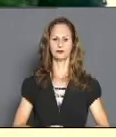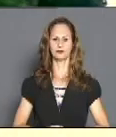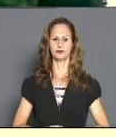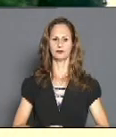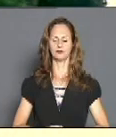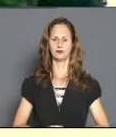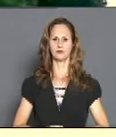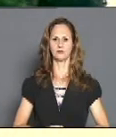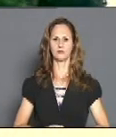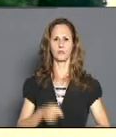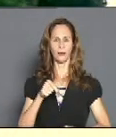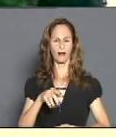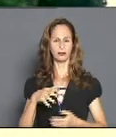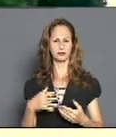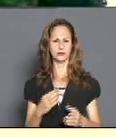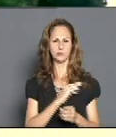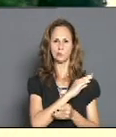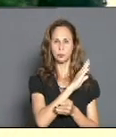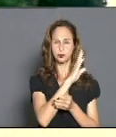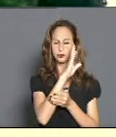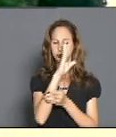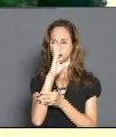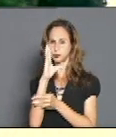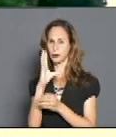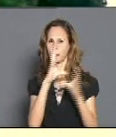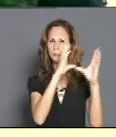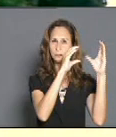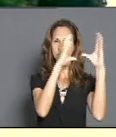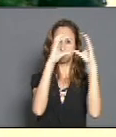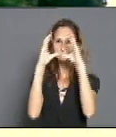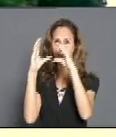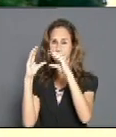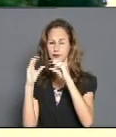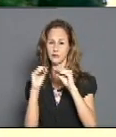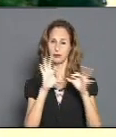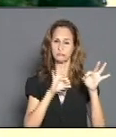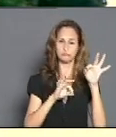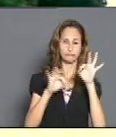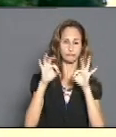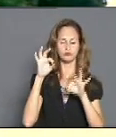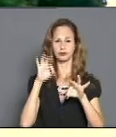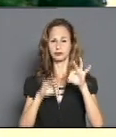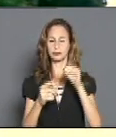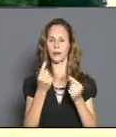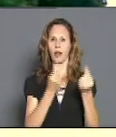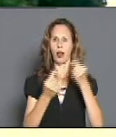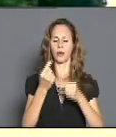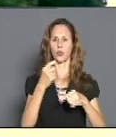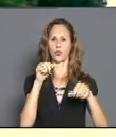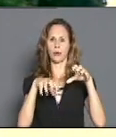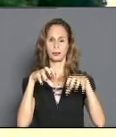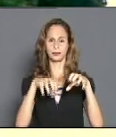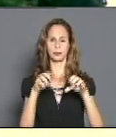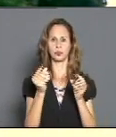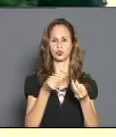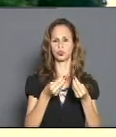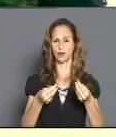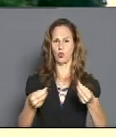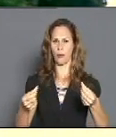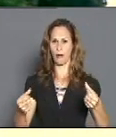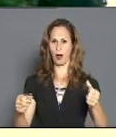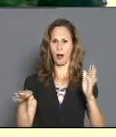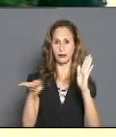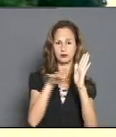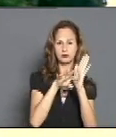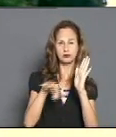Estará parcialmente nublado en la madrugada y primeras horas de la mañana, con nublados ocasionales y aisladas precipitaciones ligeras en localidades costeras.